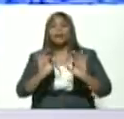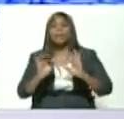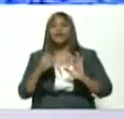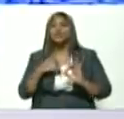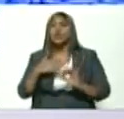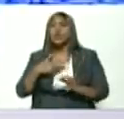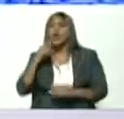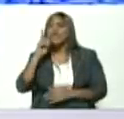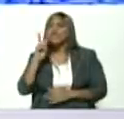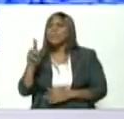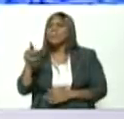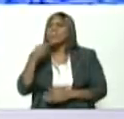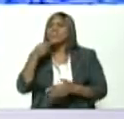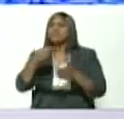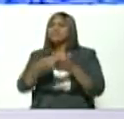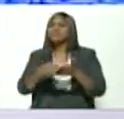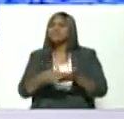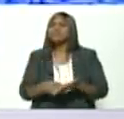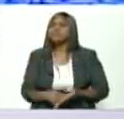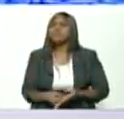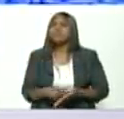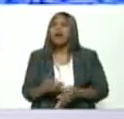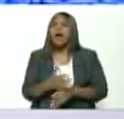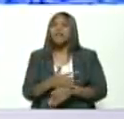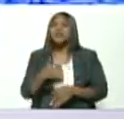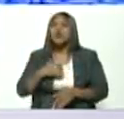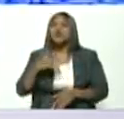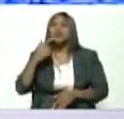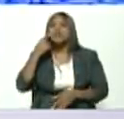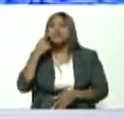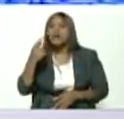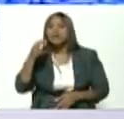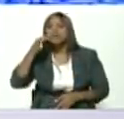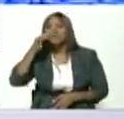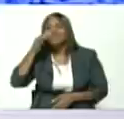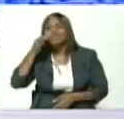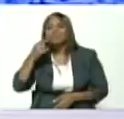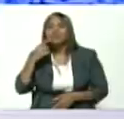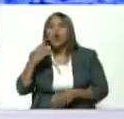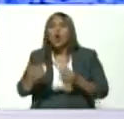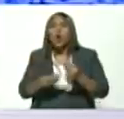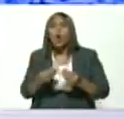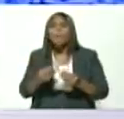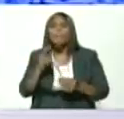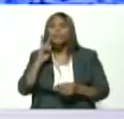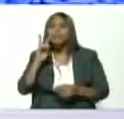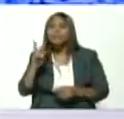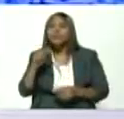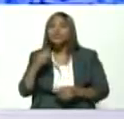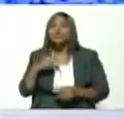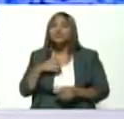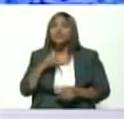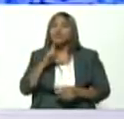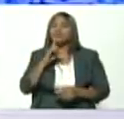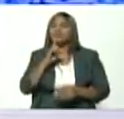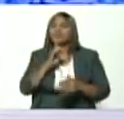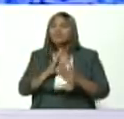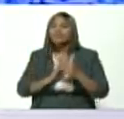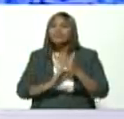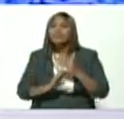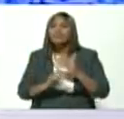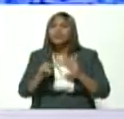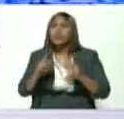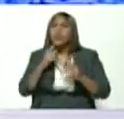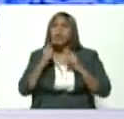Eliezer quiero ir a constatar a Ángel Marcano todos los logros pero en silencio no hagan